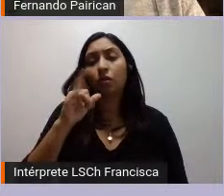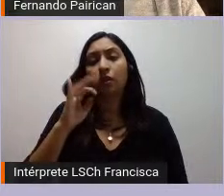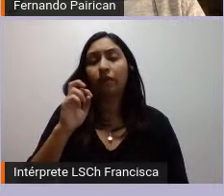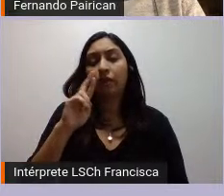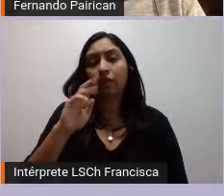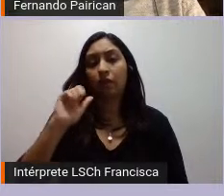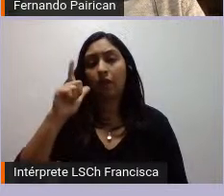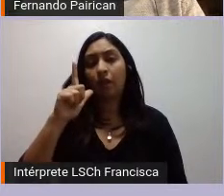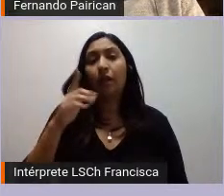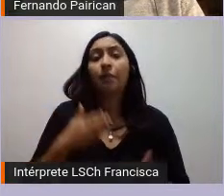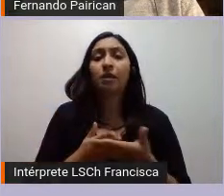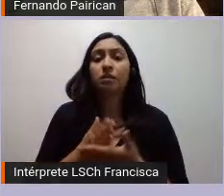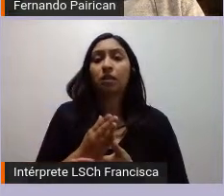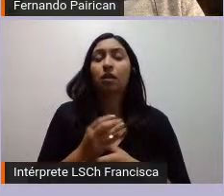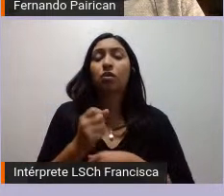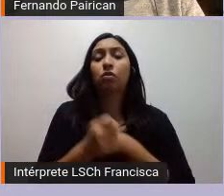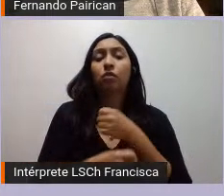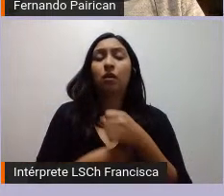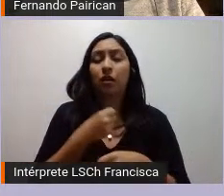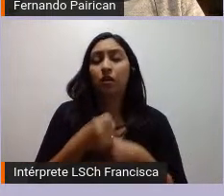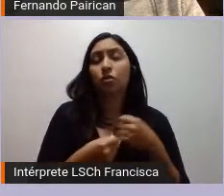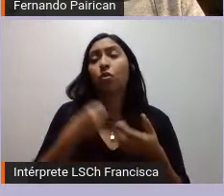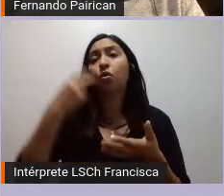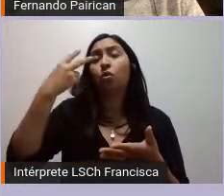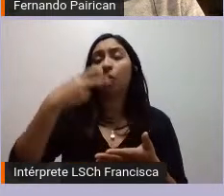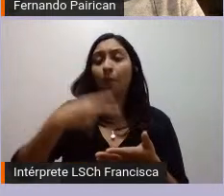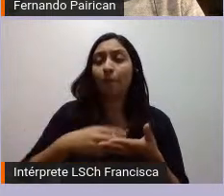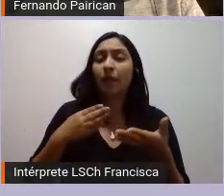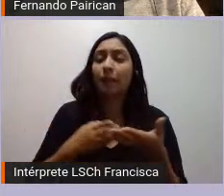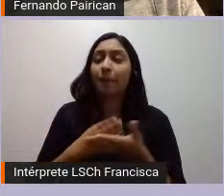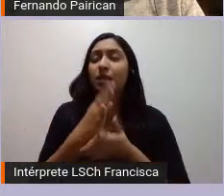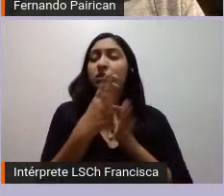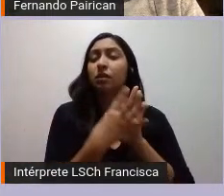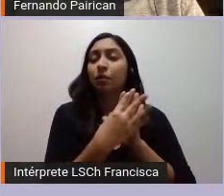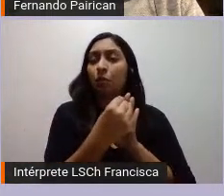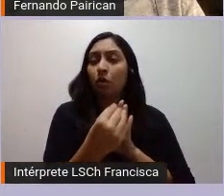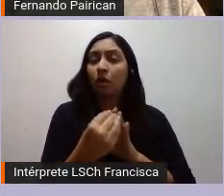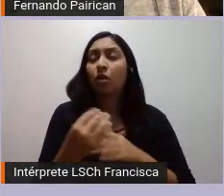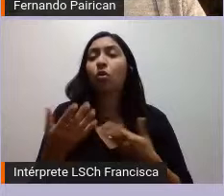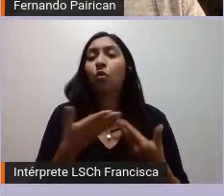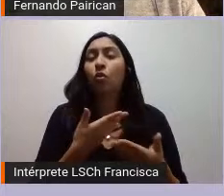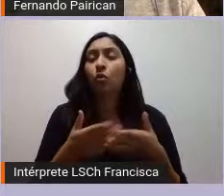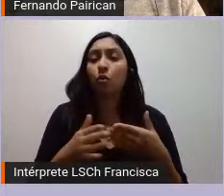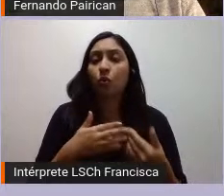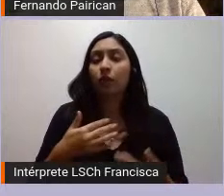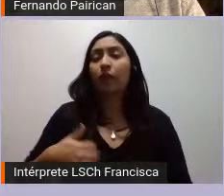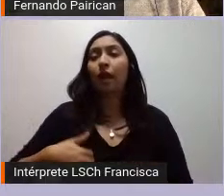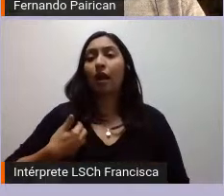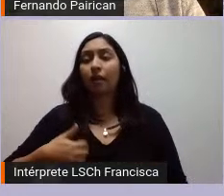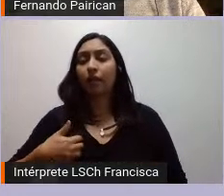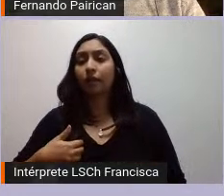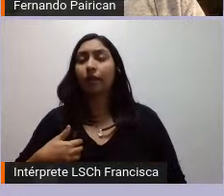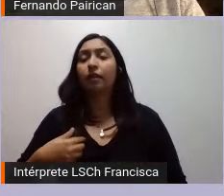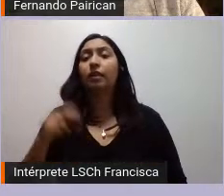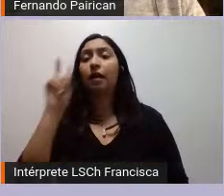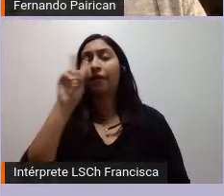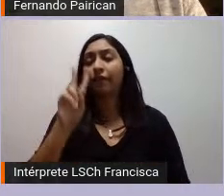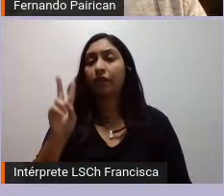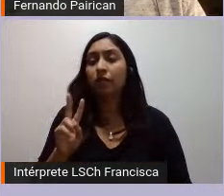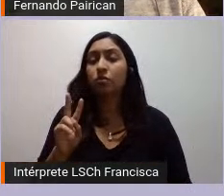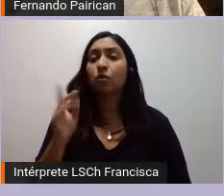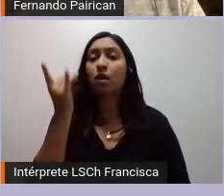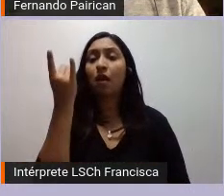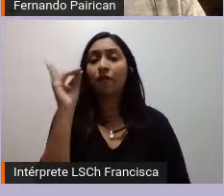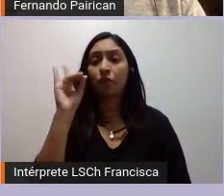que se va manifestando en Argentina con la movilización de esos años en Venezuela, en Bolivia, Chile logra perdurar,